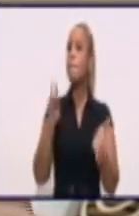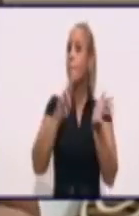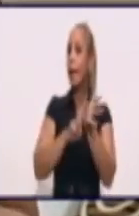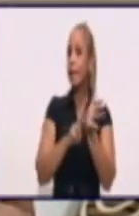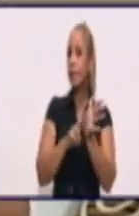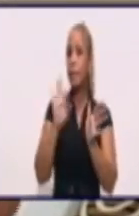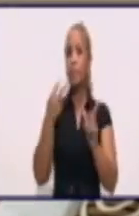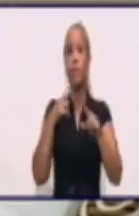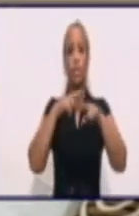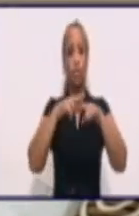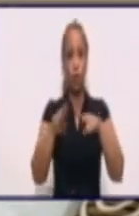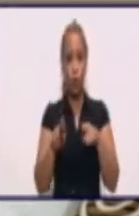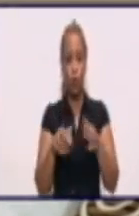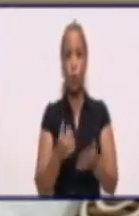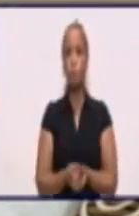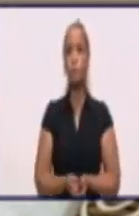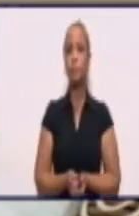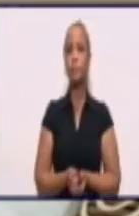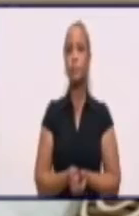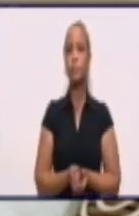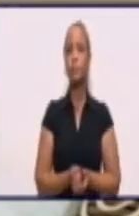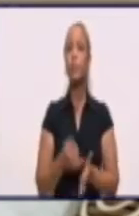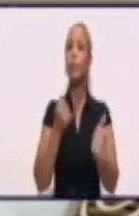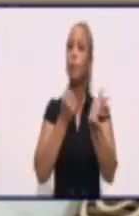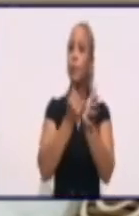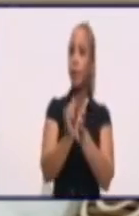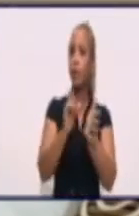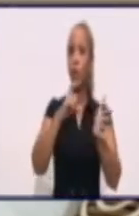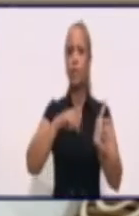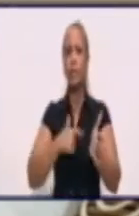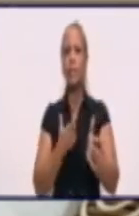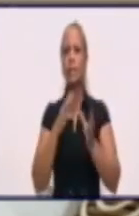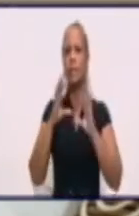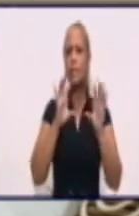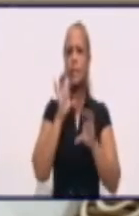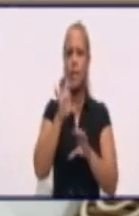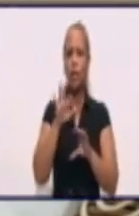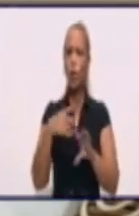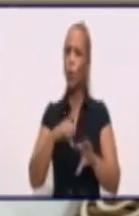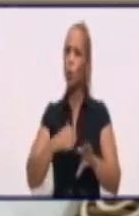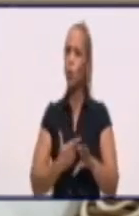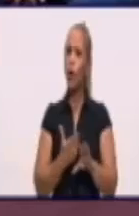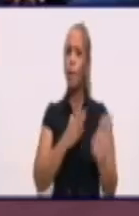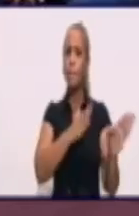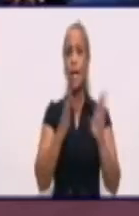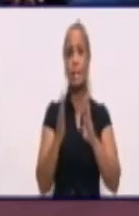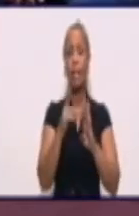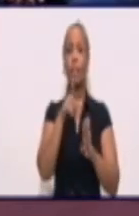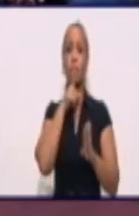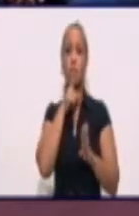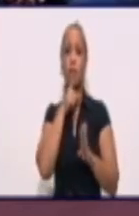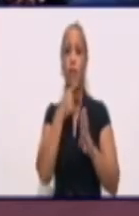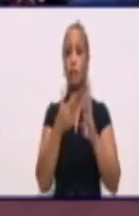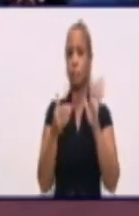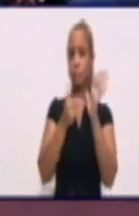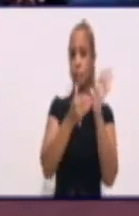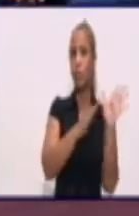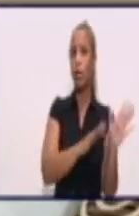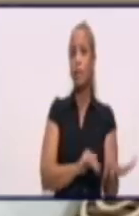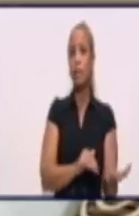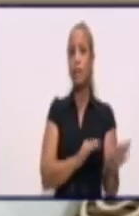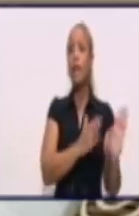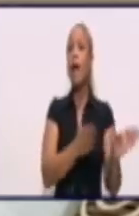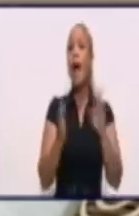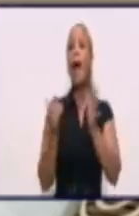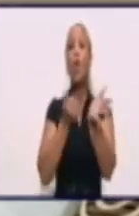miércoles, el espacio de la Unidad Criterios Culturales pasa de viernes, que sale en la tarde, pasa a